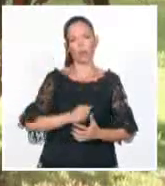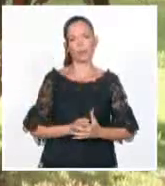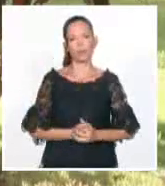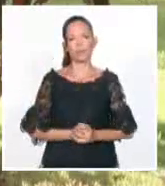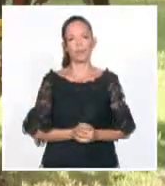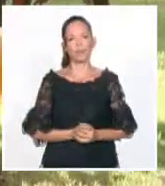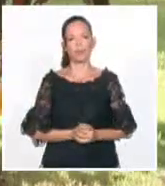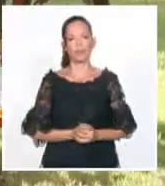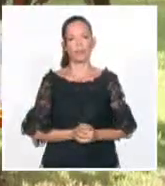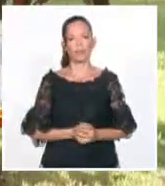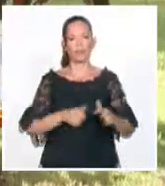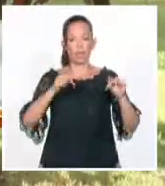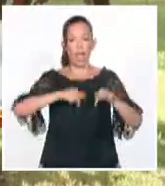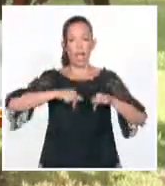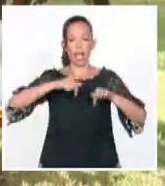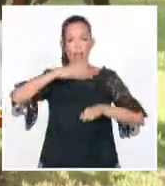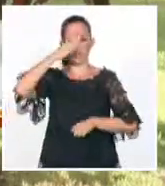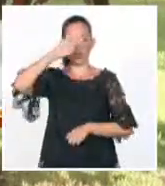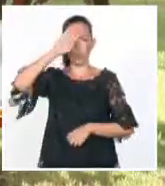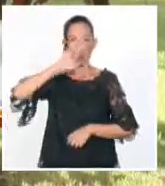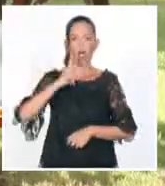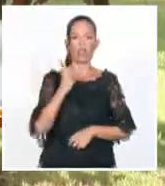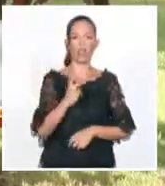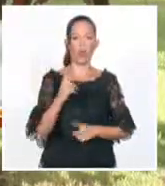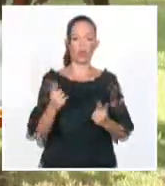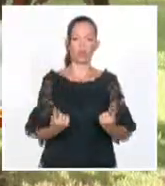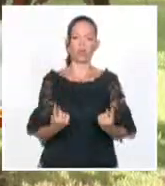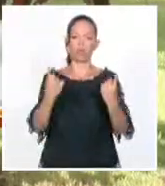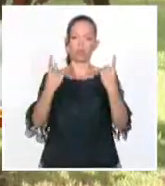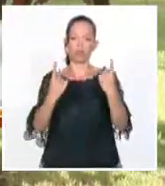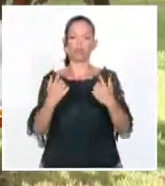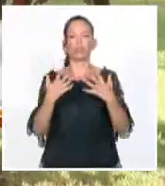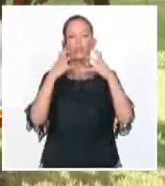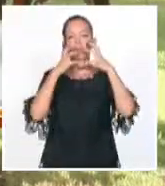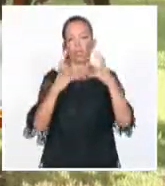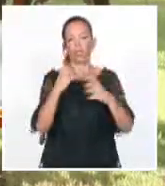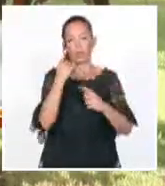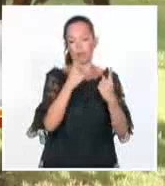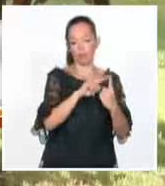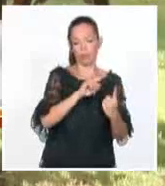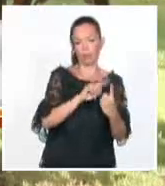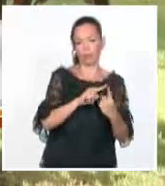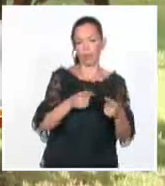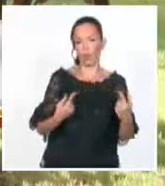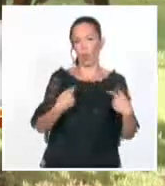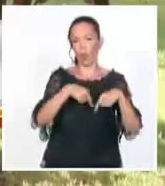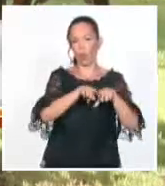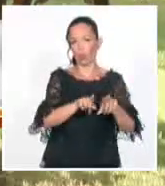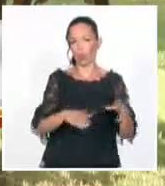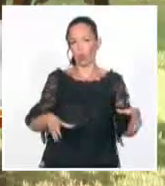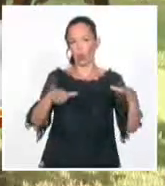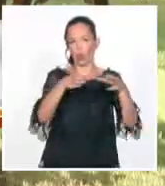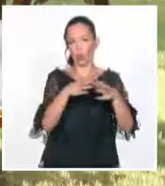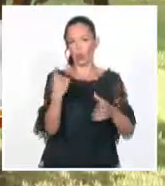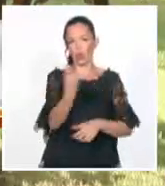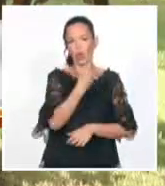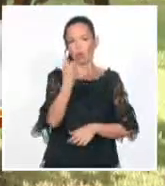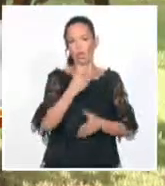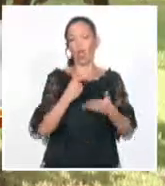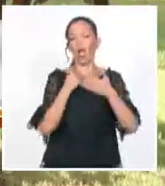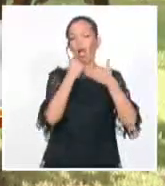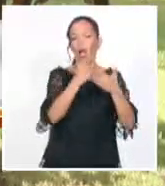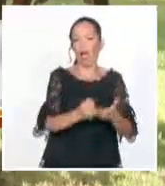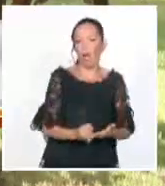al menos dos oportunidades importantes. Creo que el primero es acompañar al Grupo Nacional sobre Población y Desarrollo a la elaboración de este informe